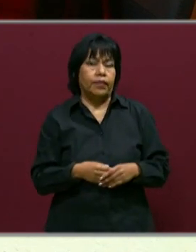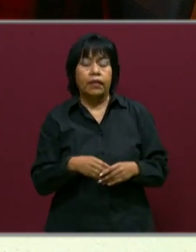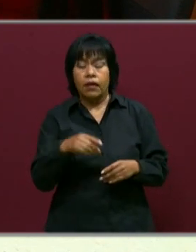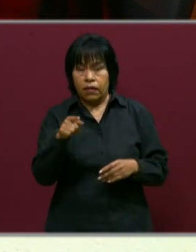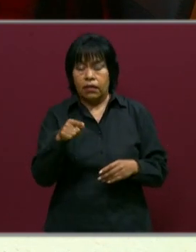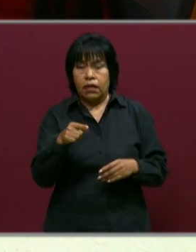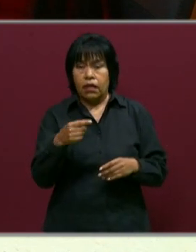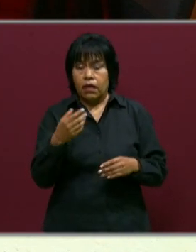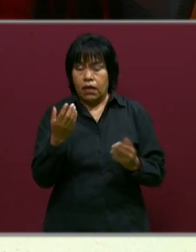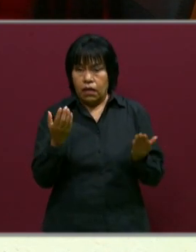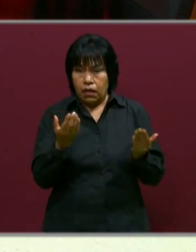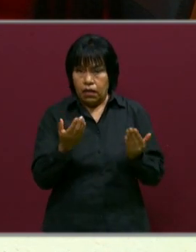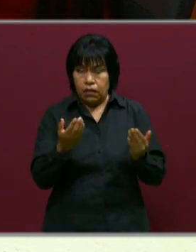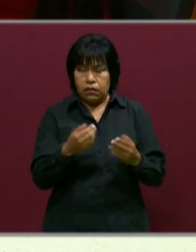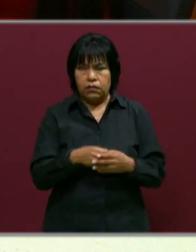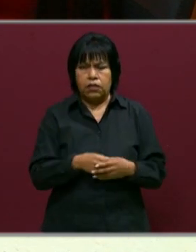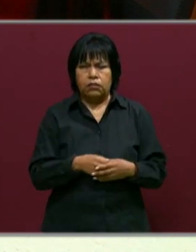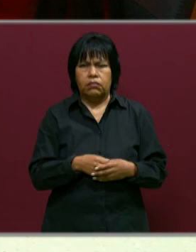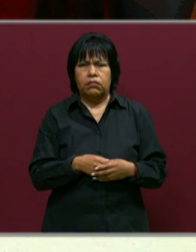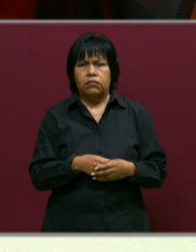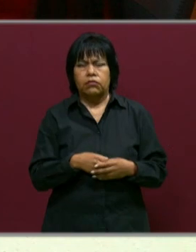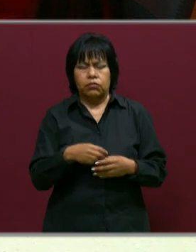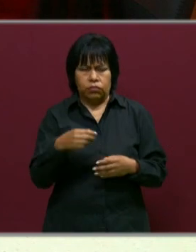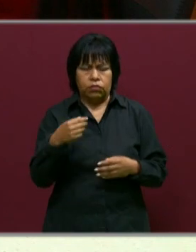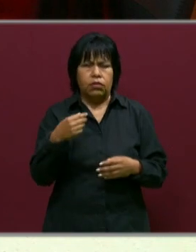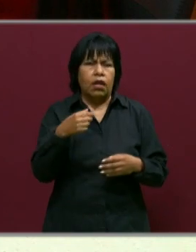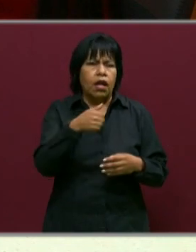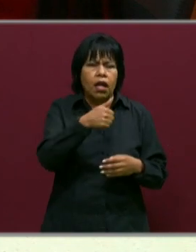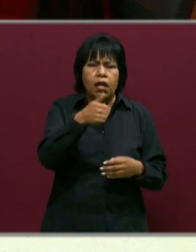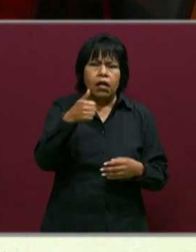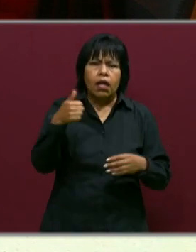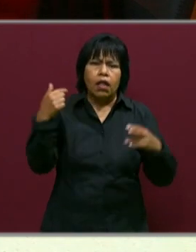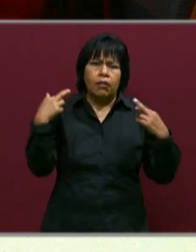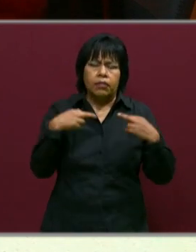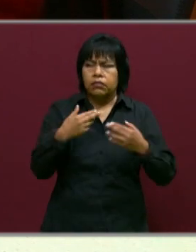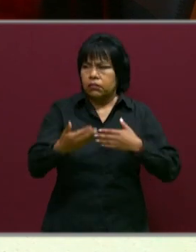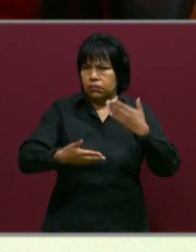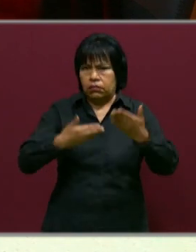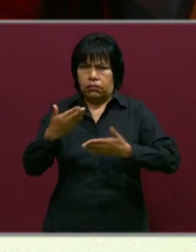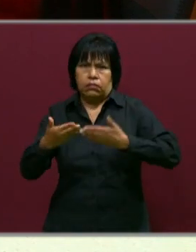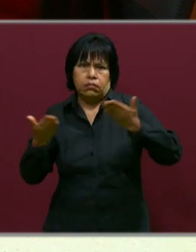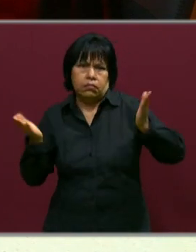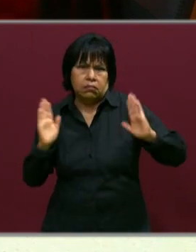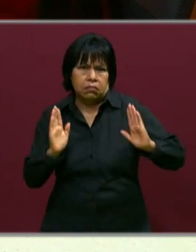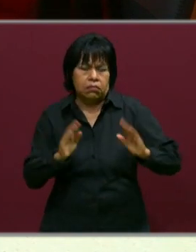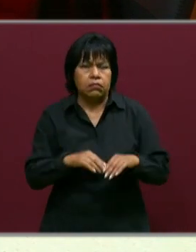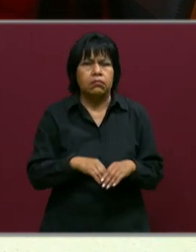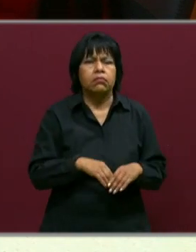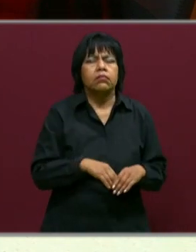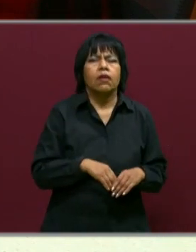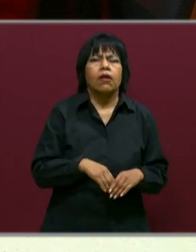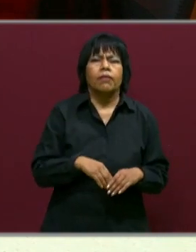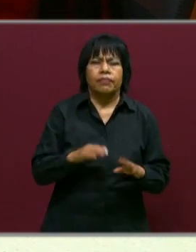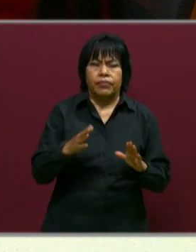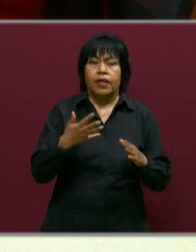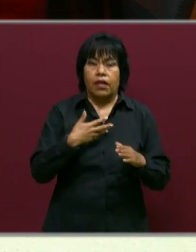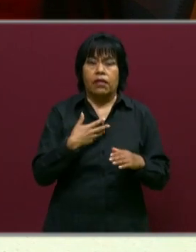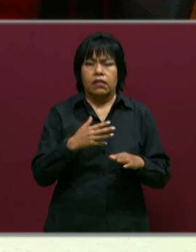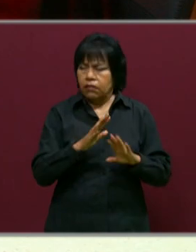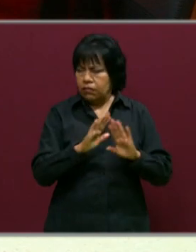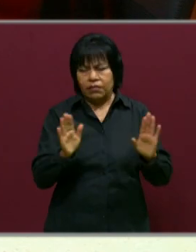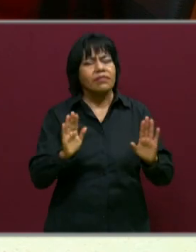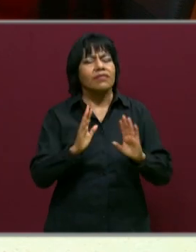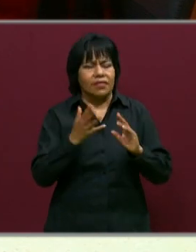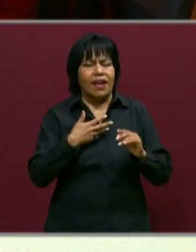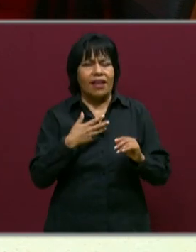Se elaboraron, las elaboramos algunas maestras, las compartimos con todas las educadoras. Ya las tienen en su poder,